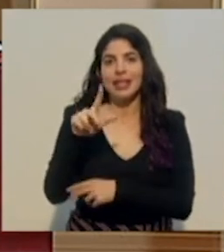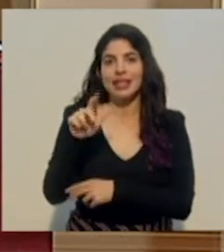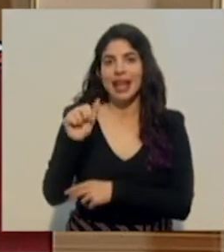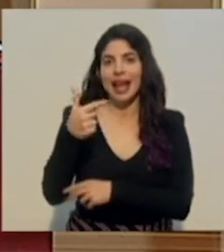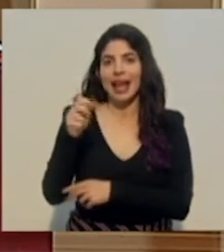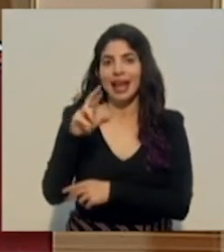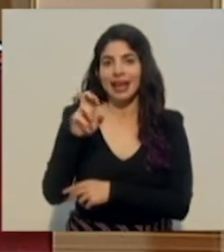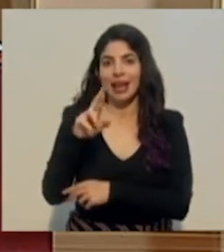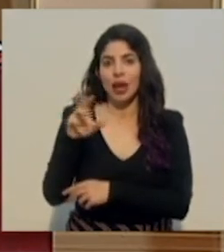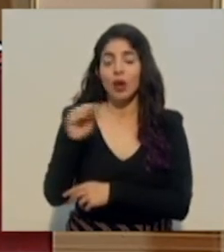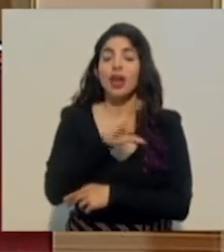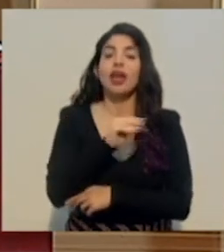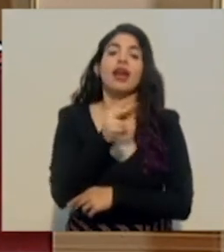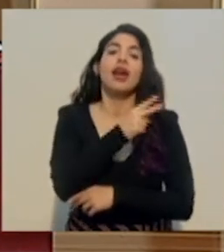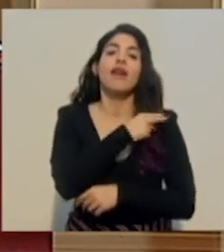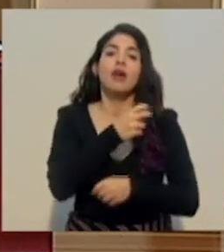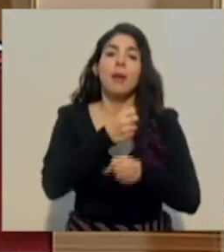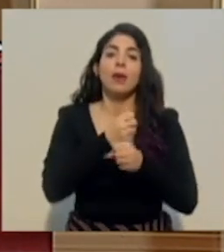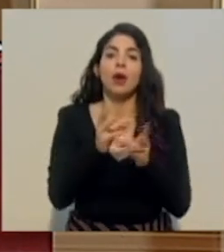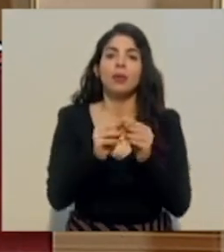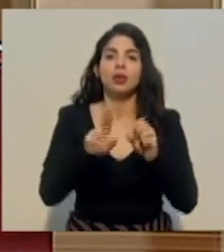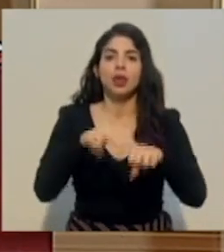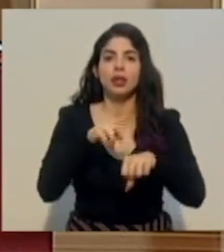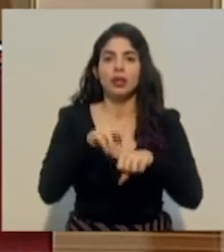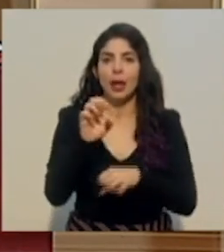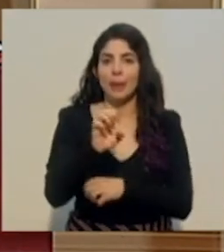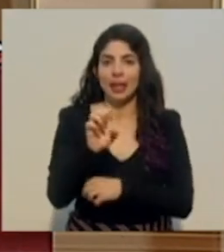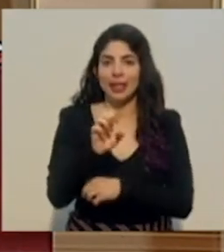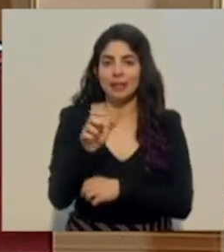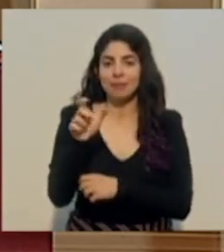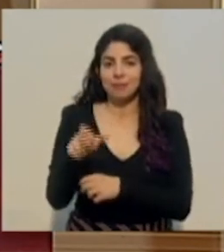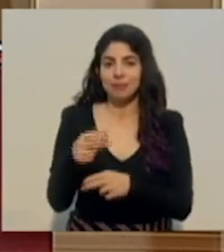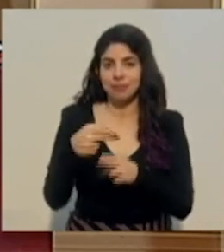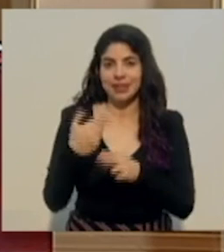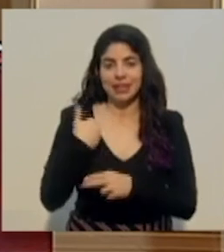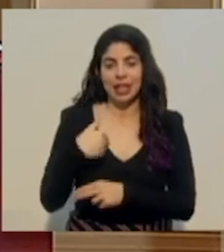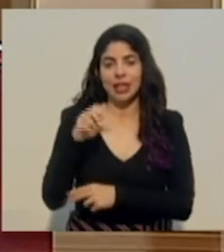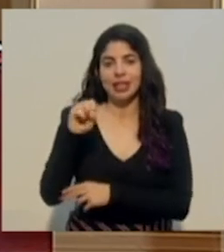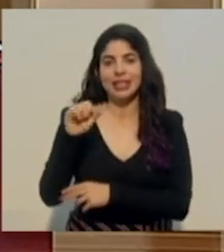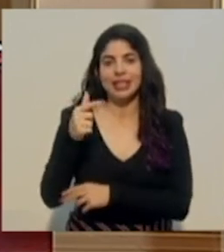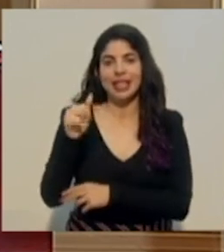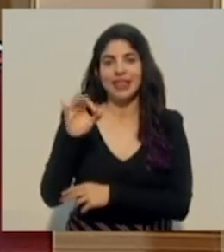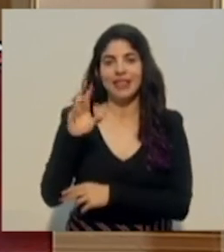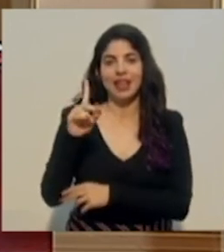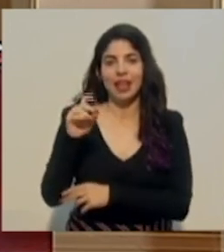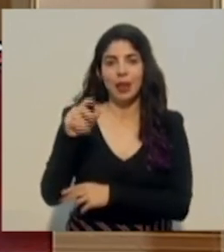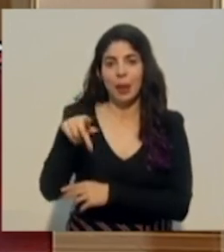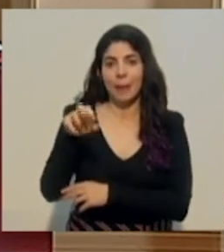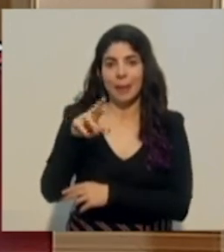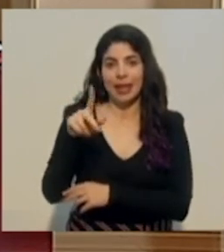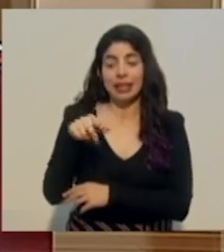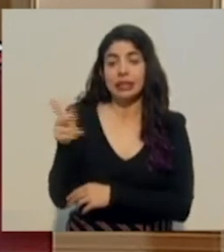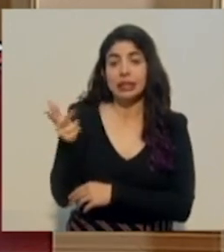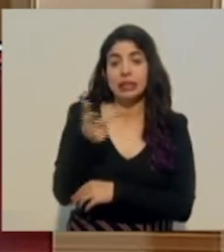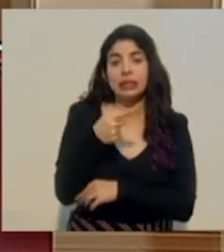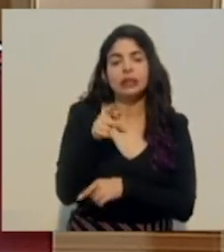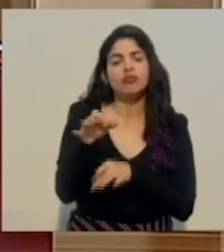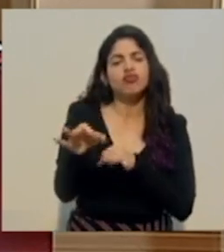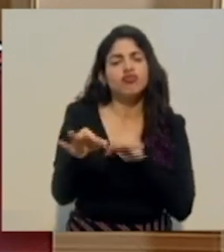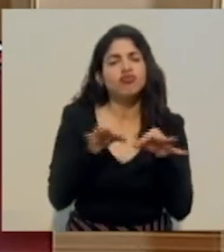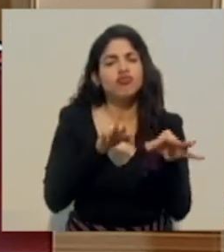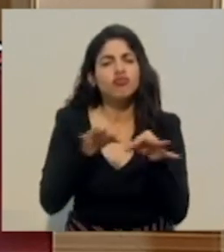operaciones de la Comisión Nacional de Emergencias, el señor Sigifredo Pérez, quienes nos informarán y explicarán sobre la